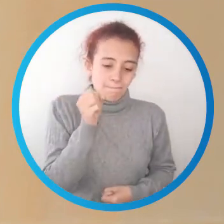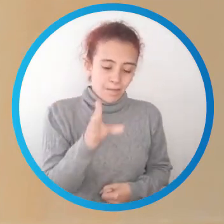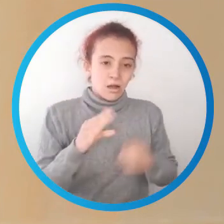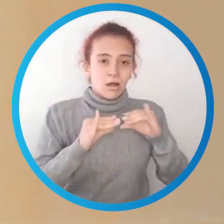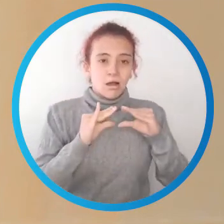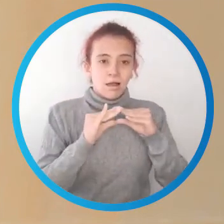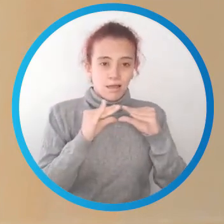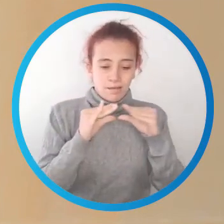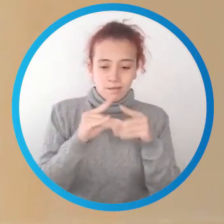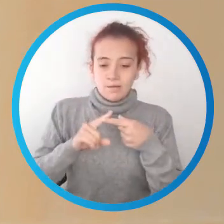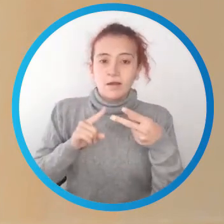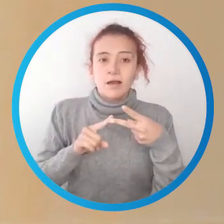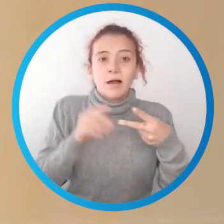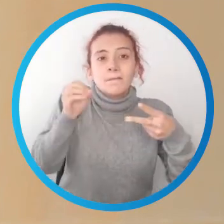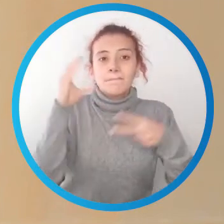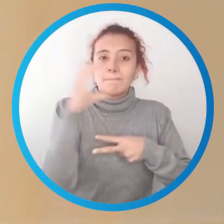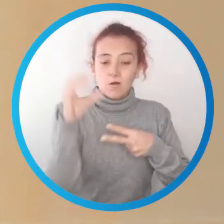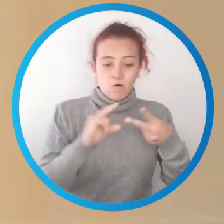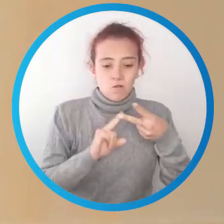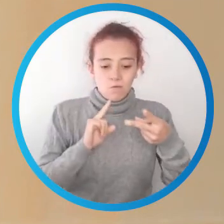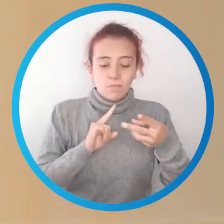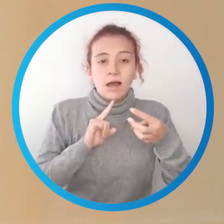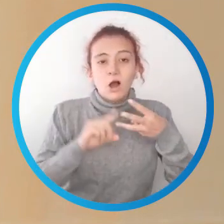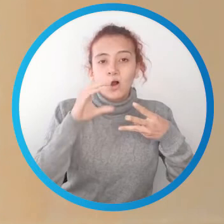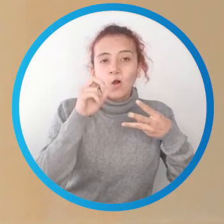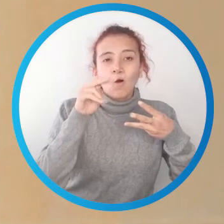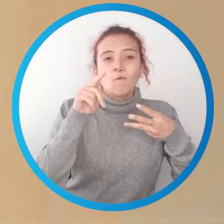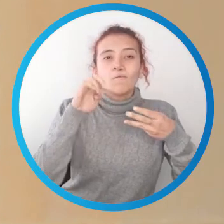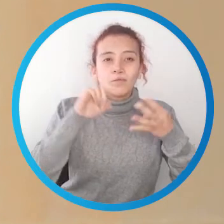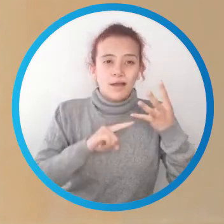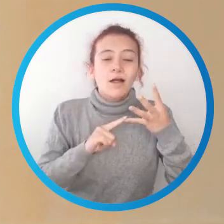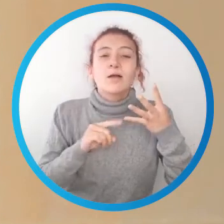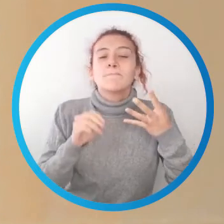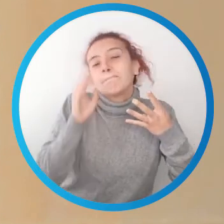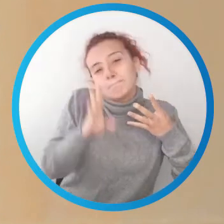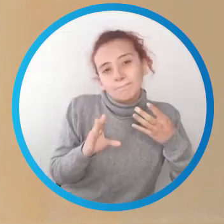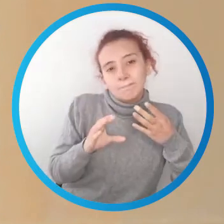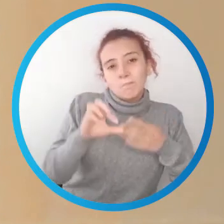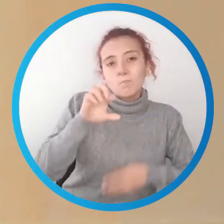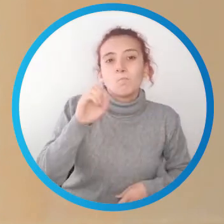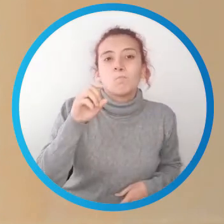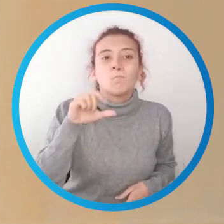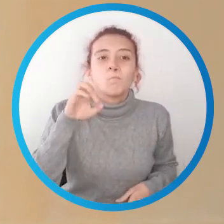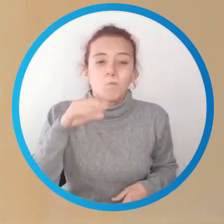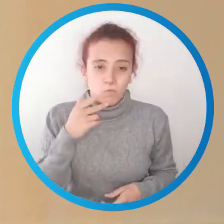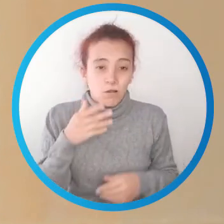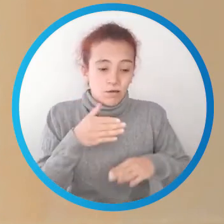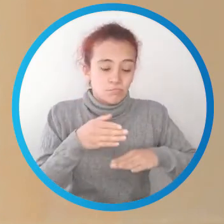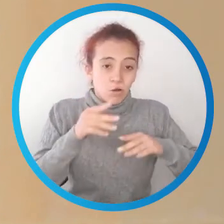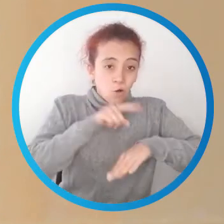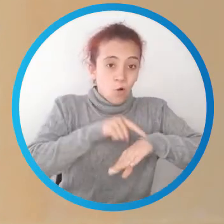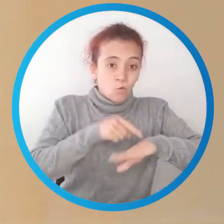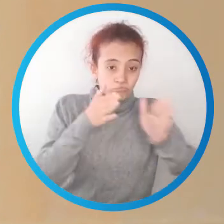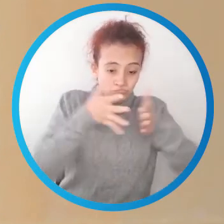Confiar, Bancolombia y el Banco Popular, horario extendido, así como el servicio en jornada continua en